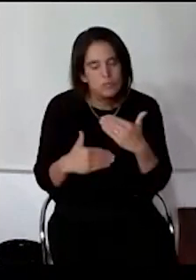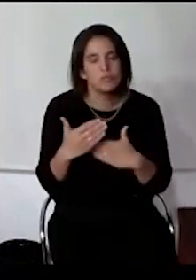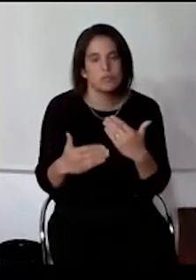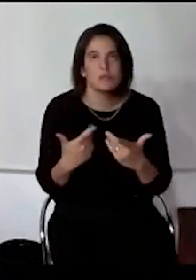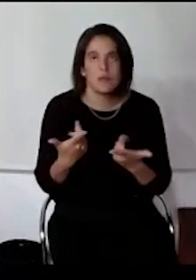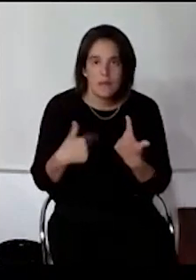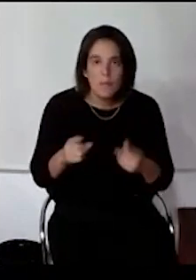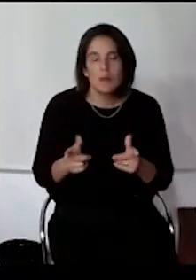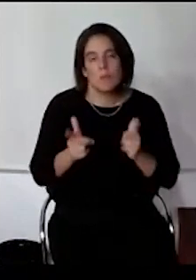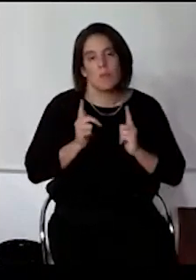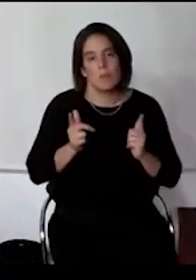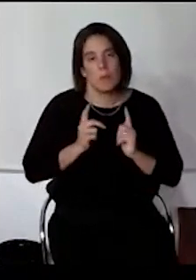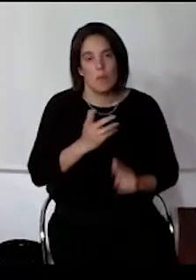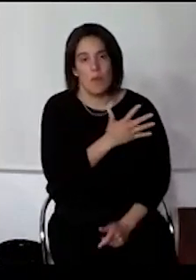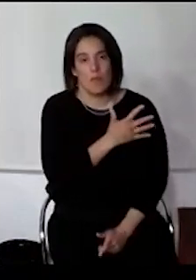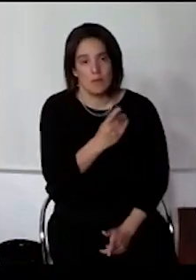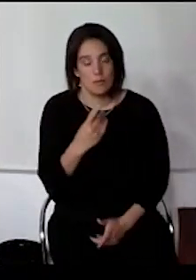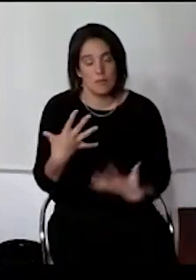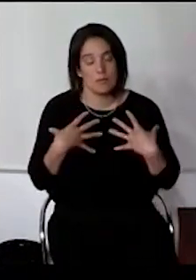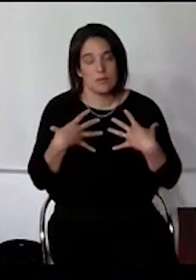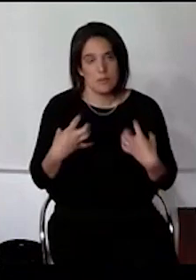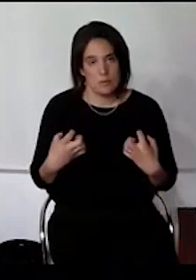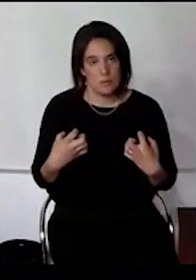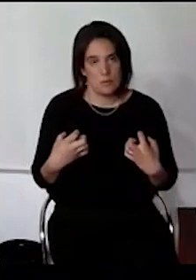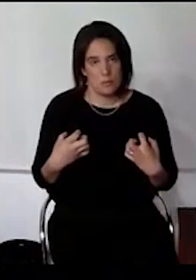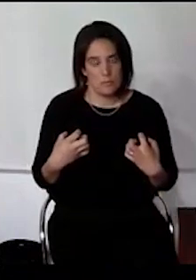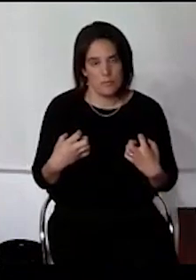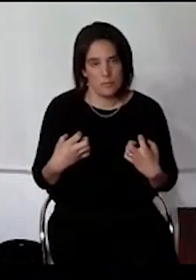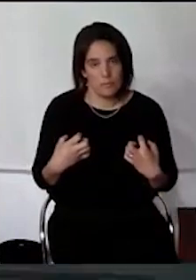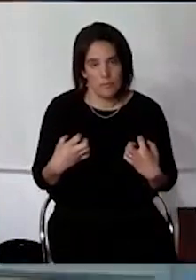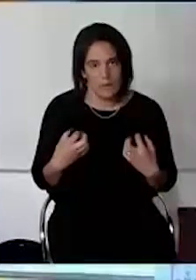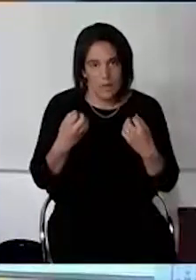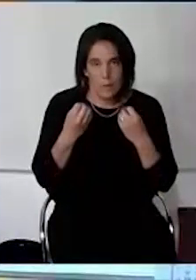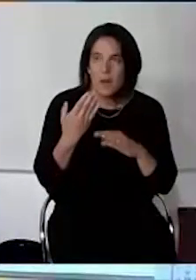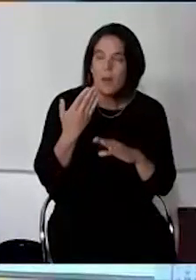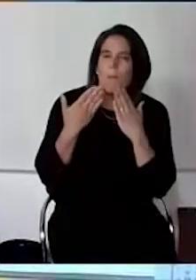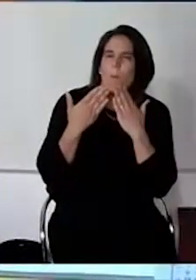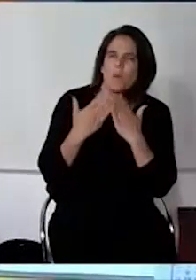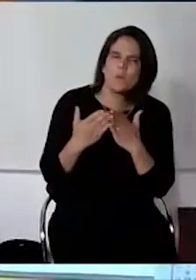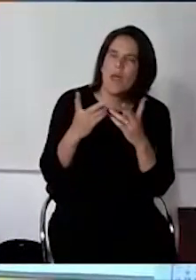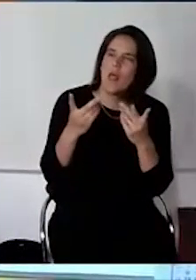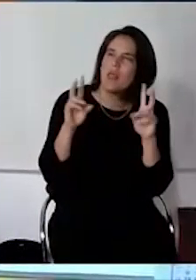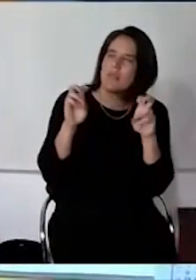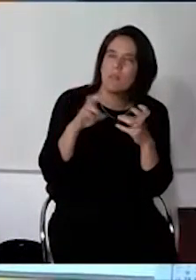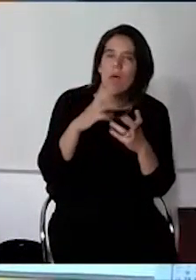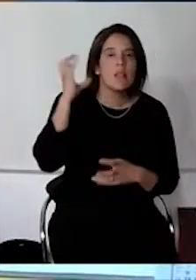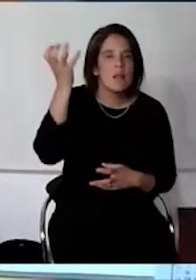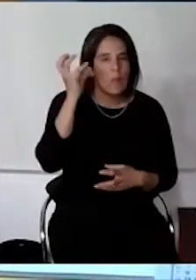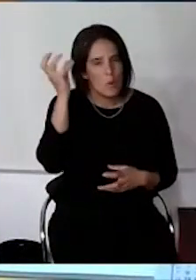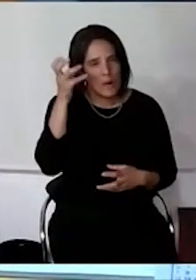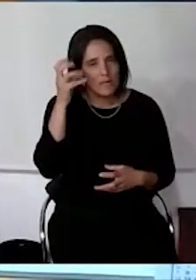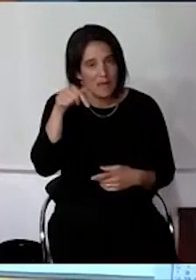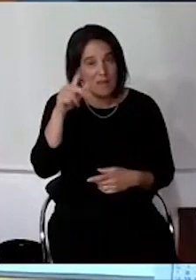se está esperando al director de salud para consultar es la ambulancia que también